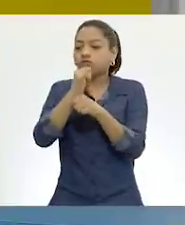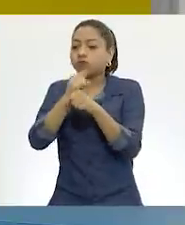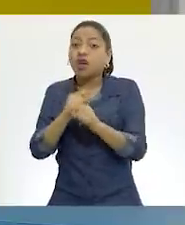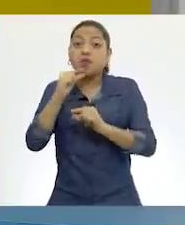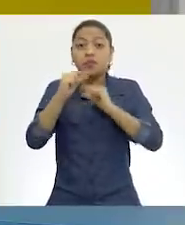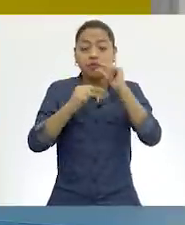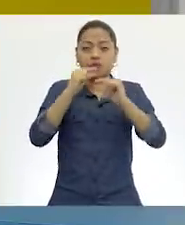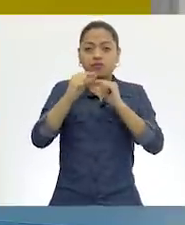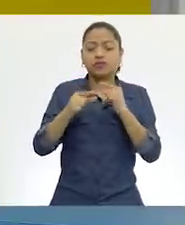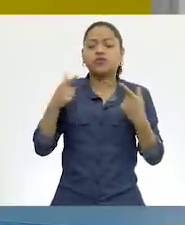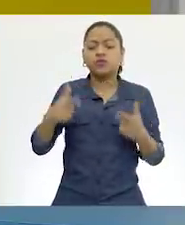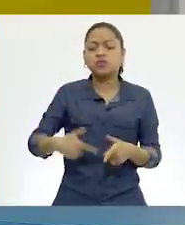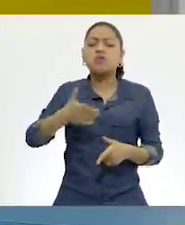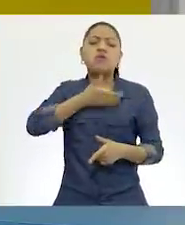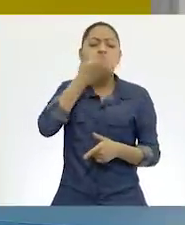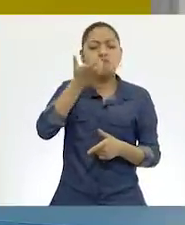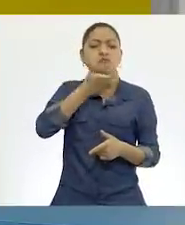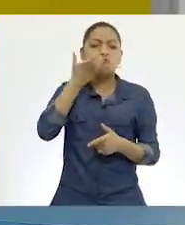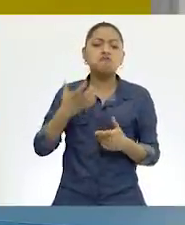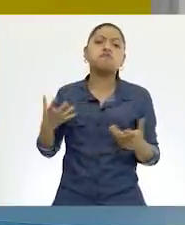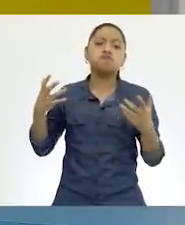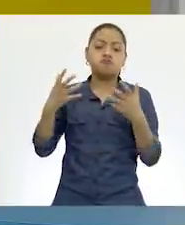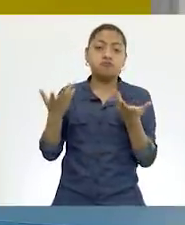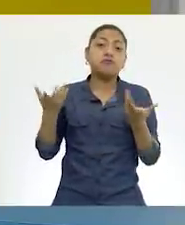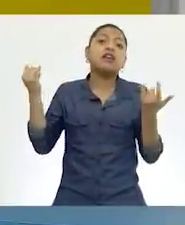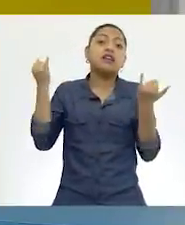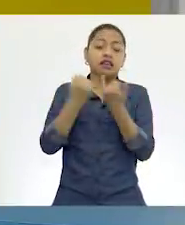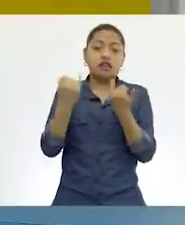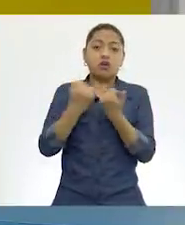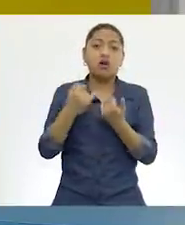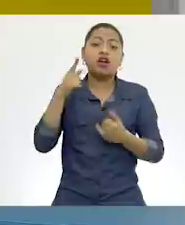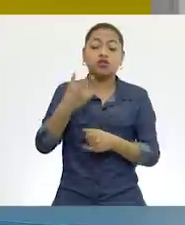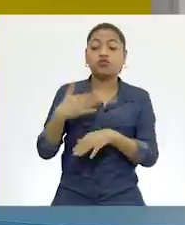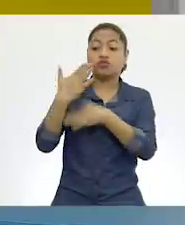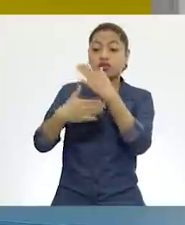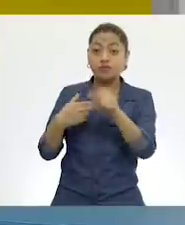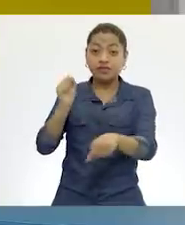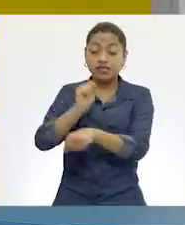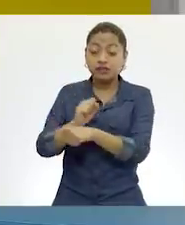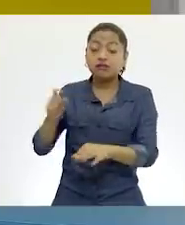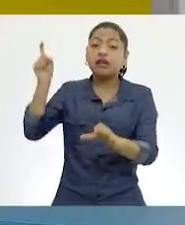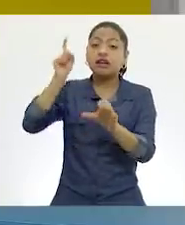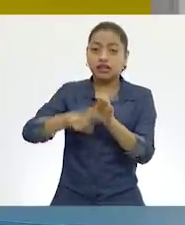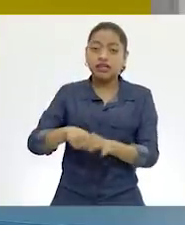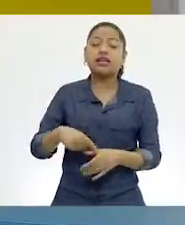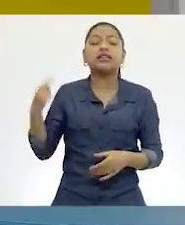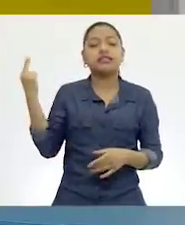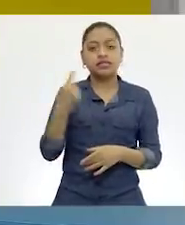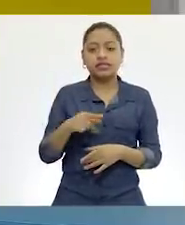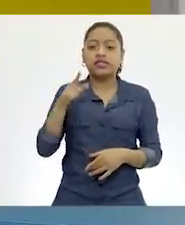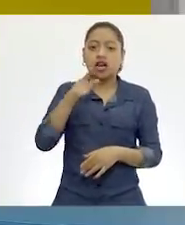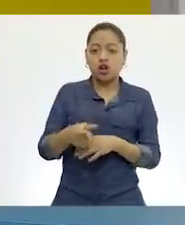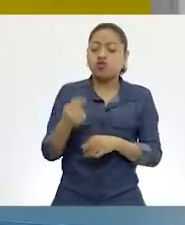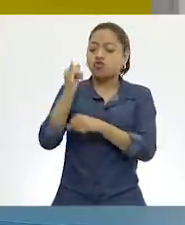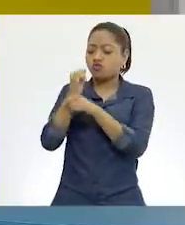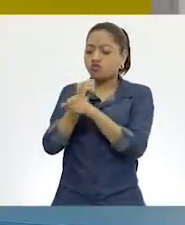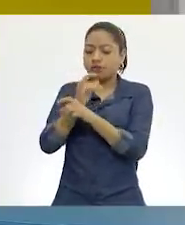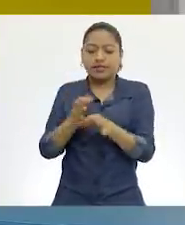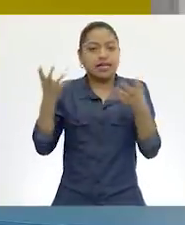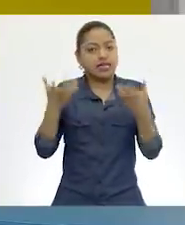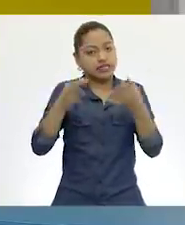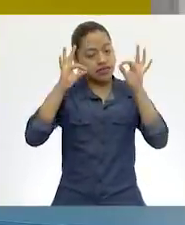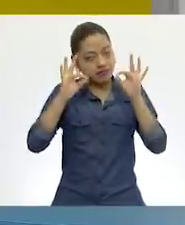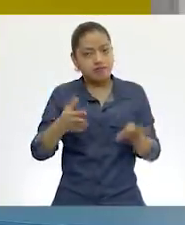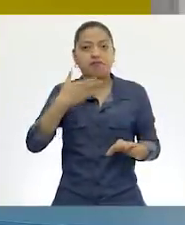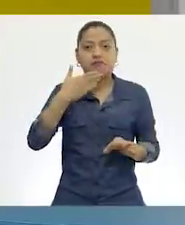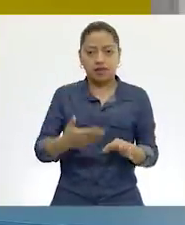a poco te vas a habituar con ello y como te comentamos, vas a acceder a la secundaria y vas a necesitar formalizar también este proceso de una o de